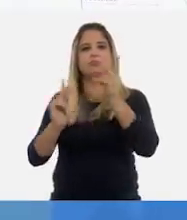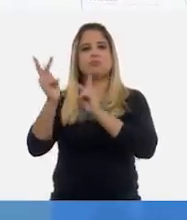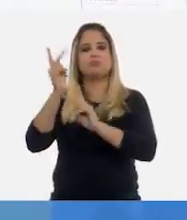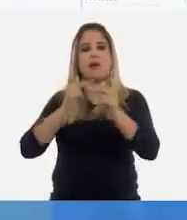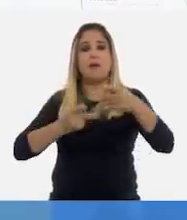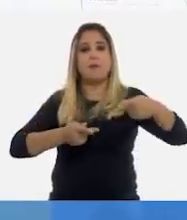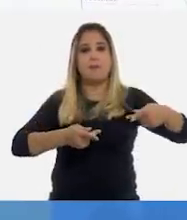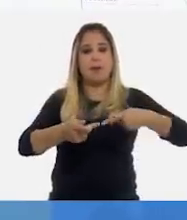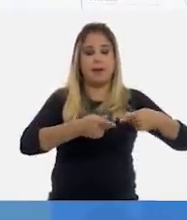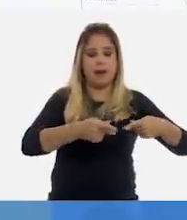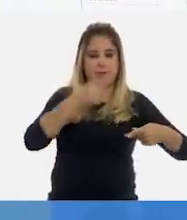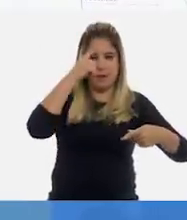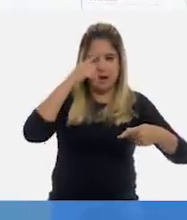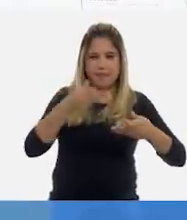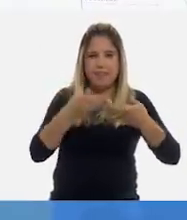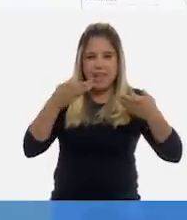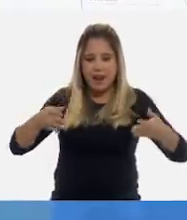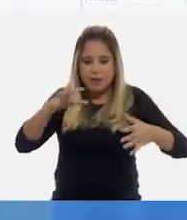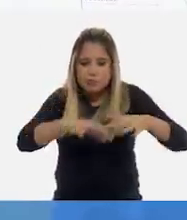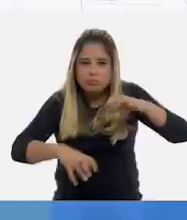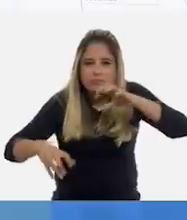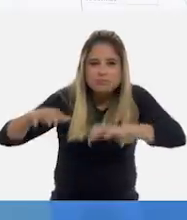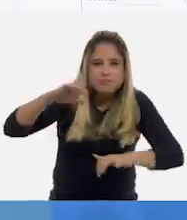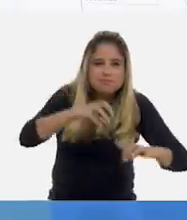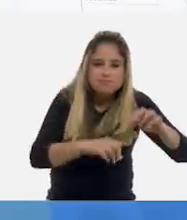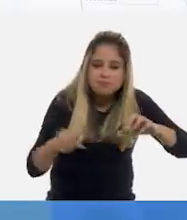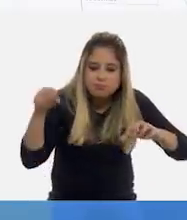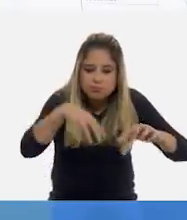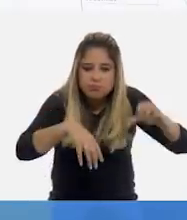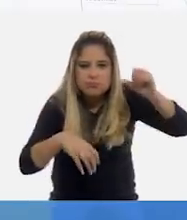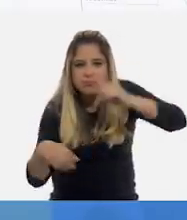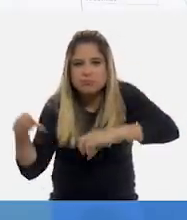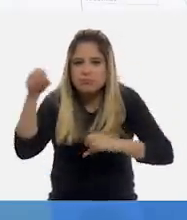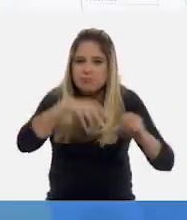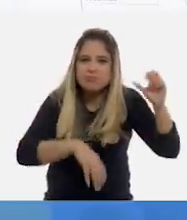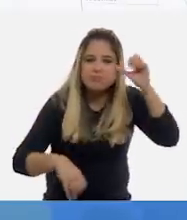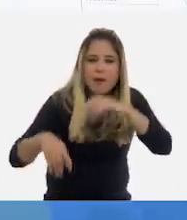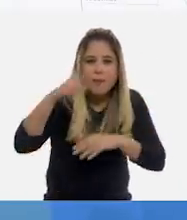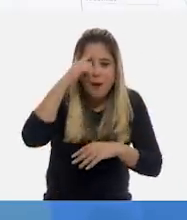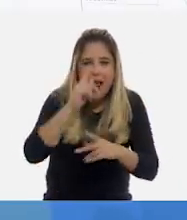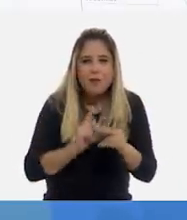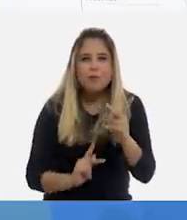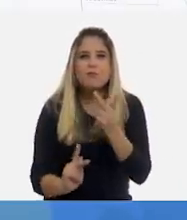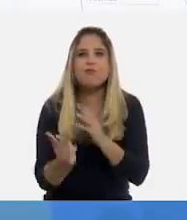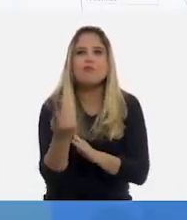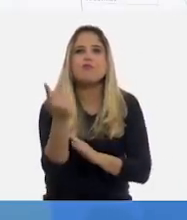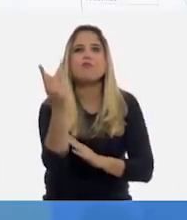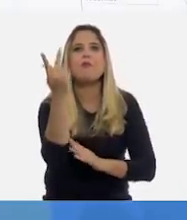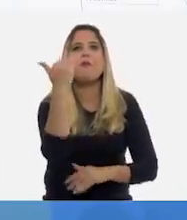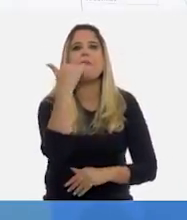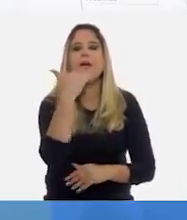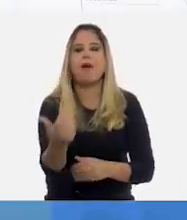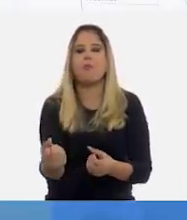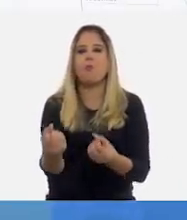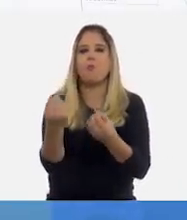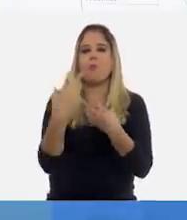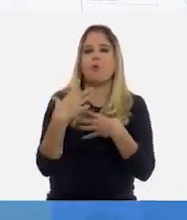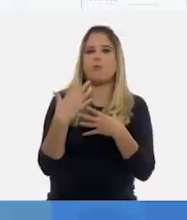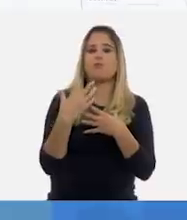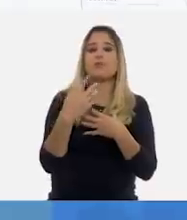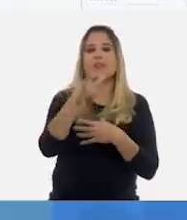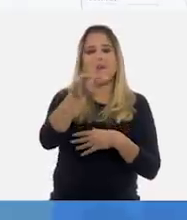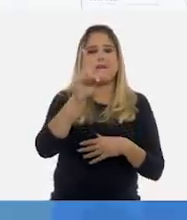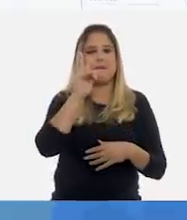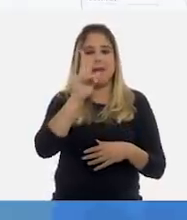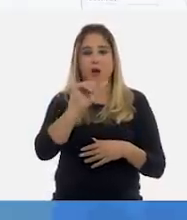preparación del suelo hasta la obtención final de los productos. Y ahora les invito a ver un